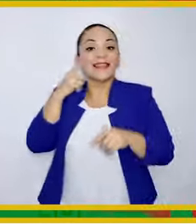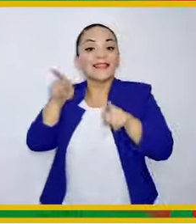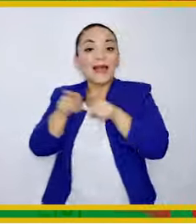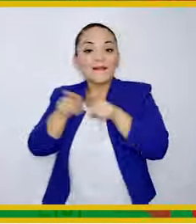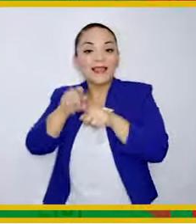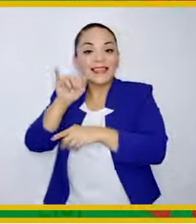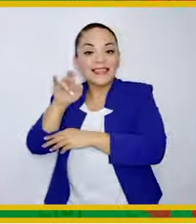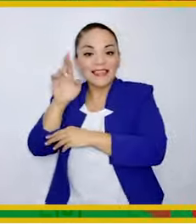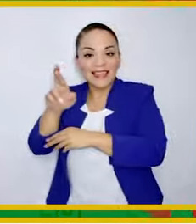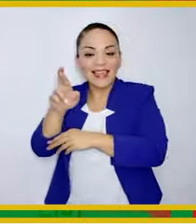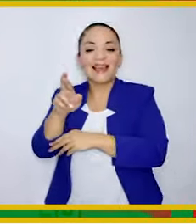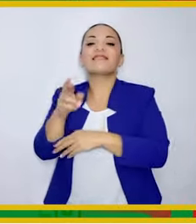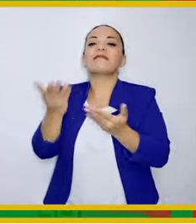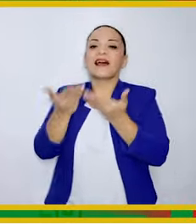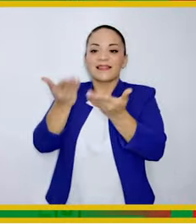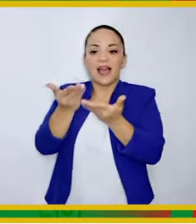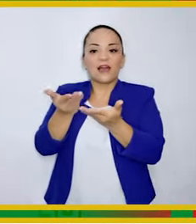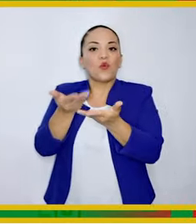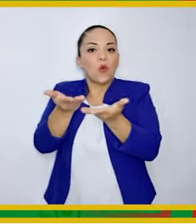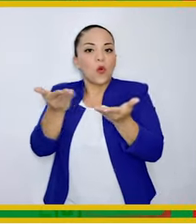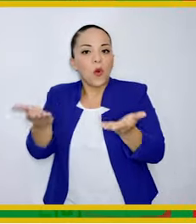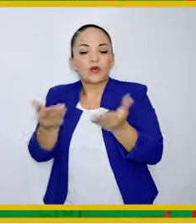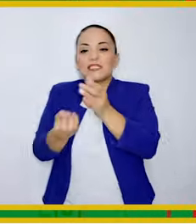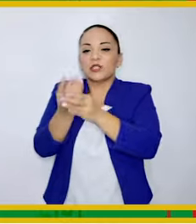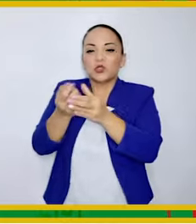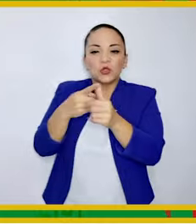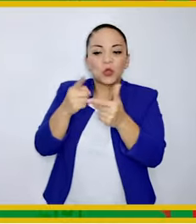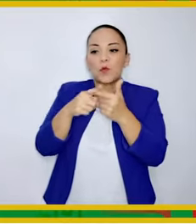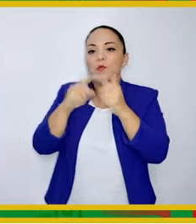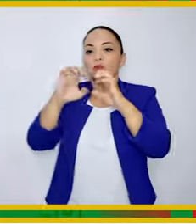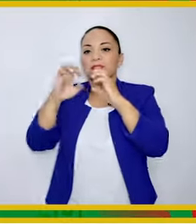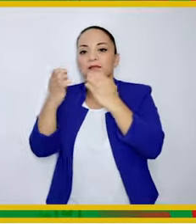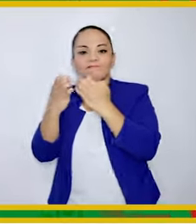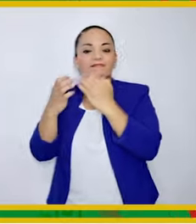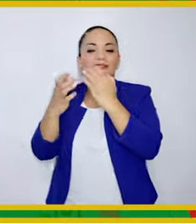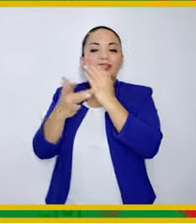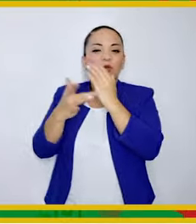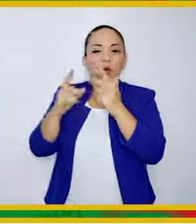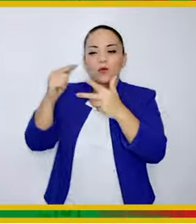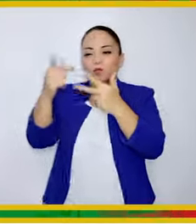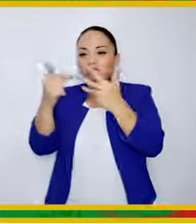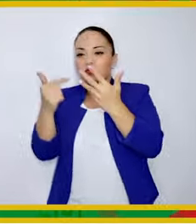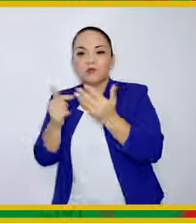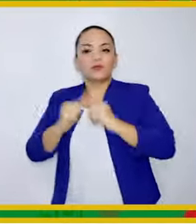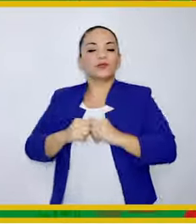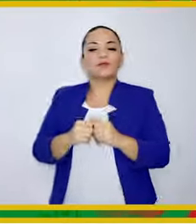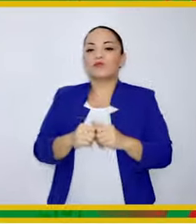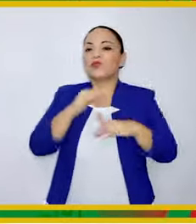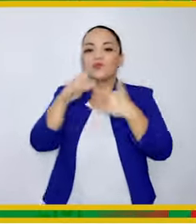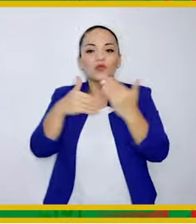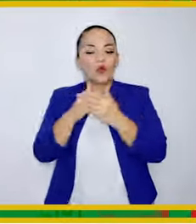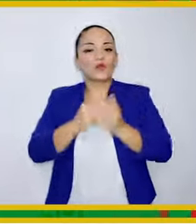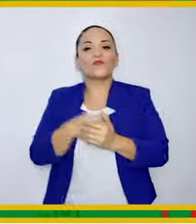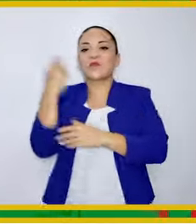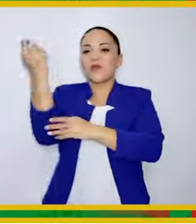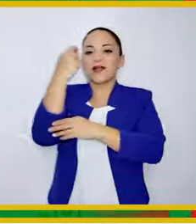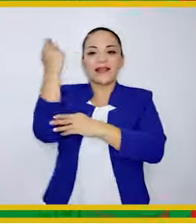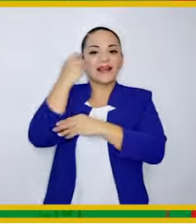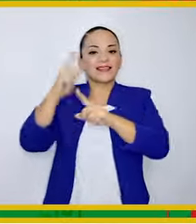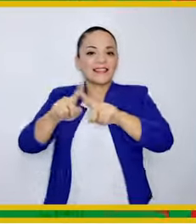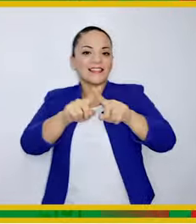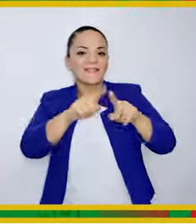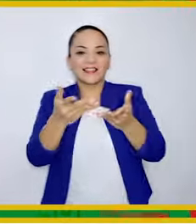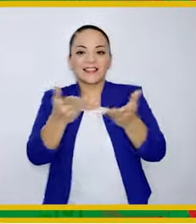También el INDER Ha llevado insumos, equipos, tecnologías Propiedades por toda la